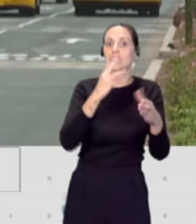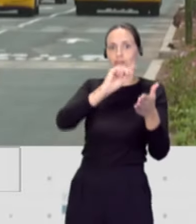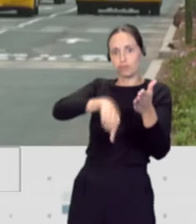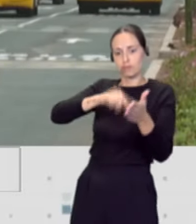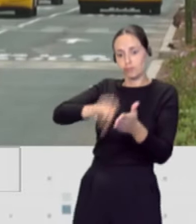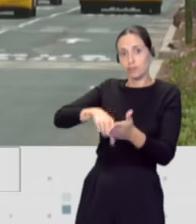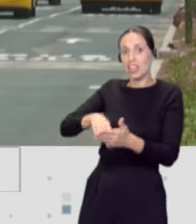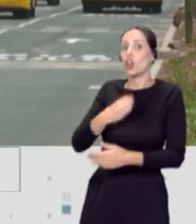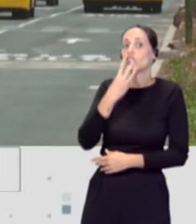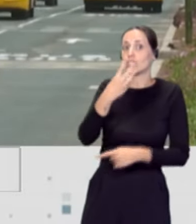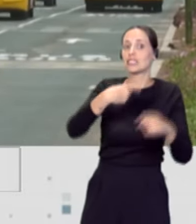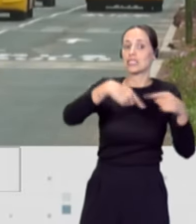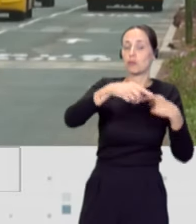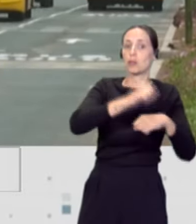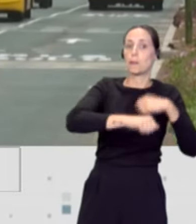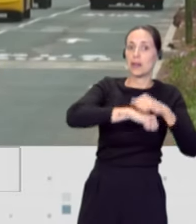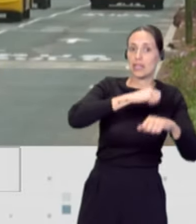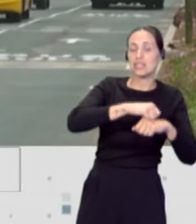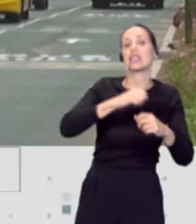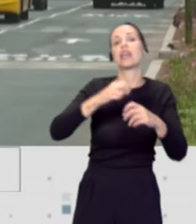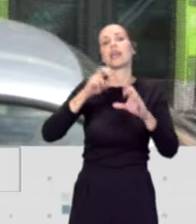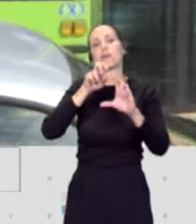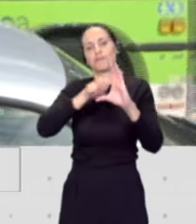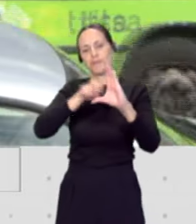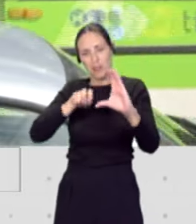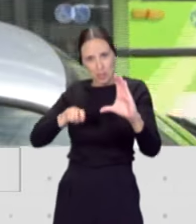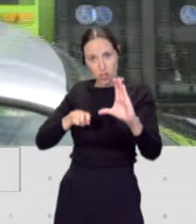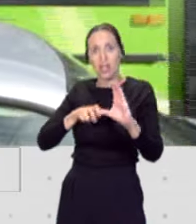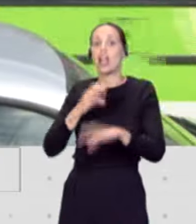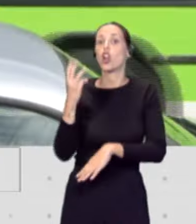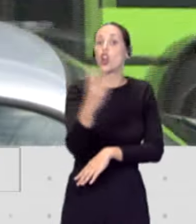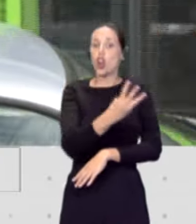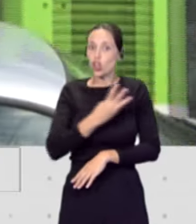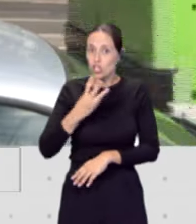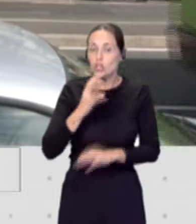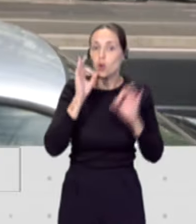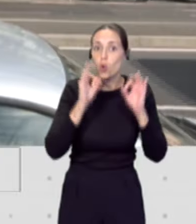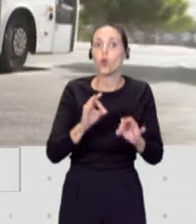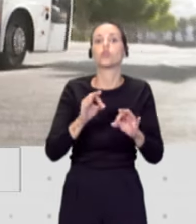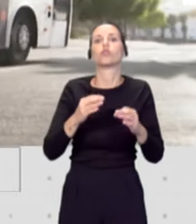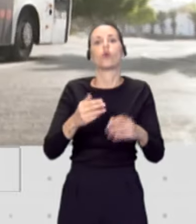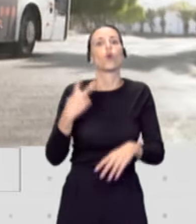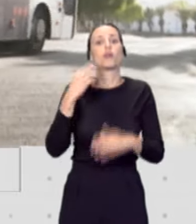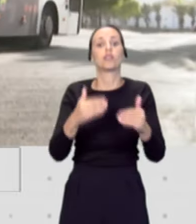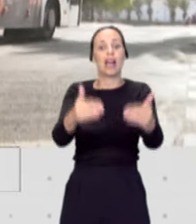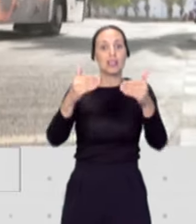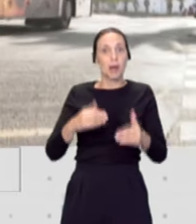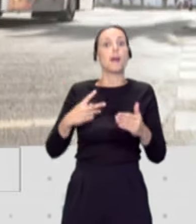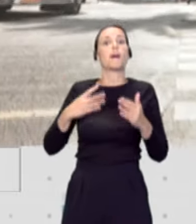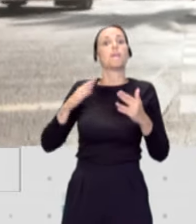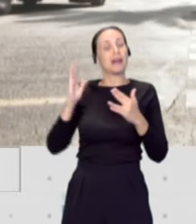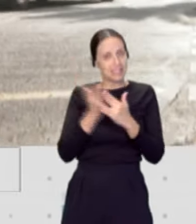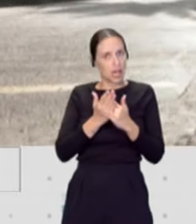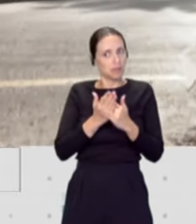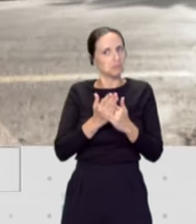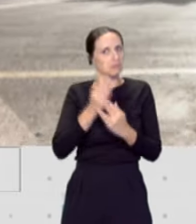de transporte de mercancías como de viajeros, se contemplan las máximas posibilidades para el acceso a la jubilación anticipada parcial. Pero esto no